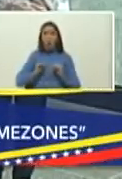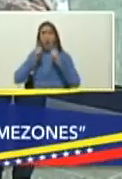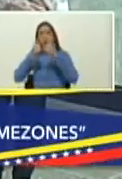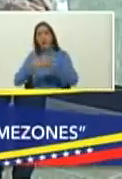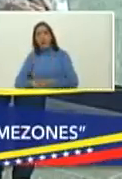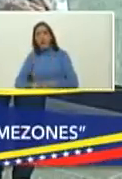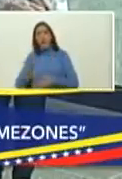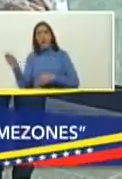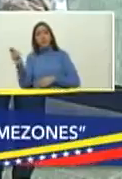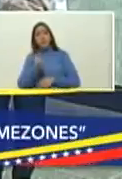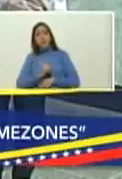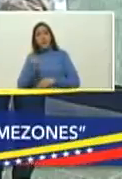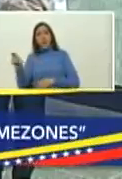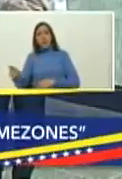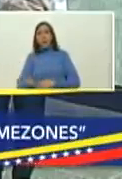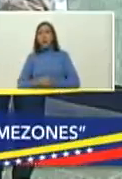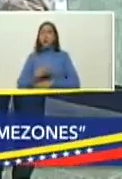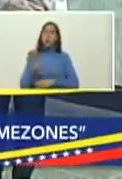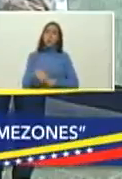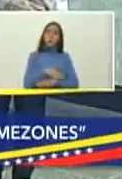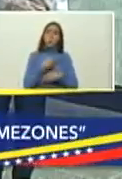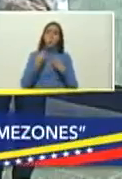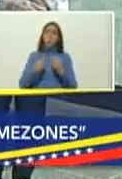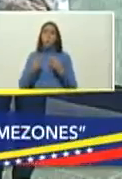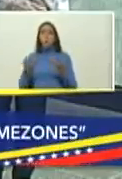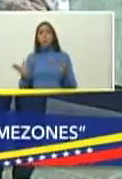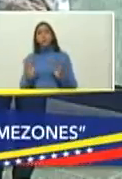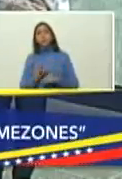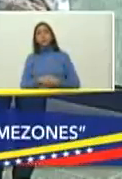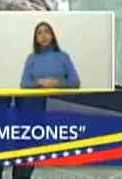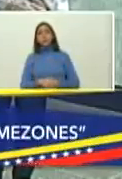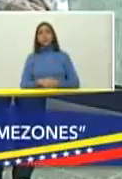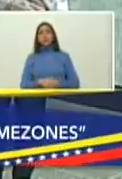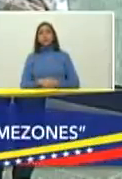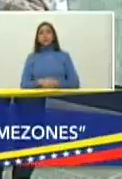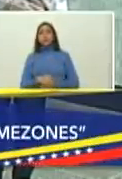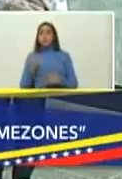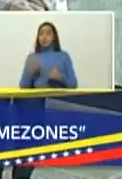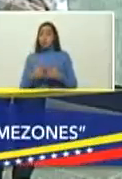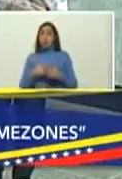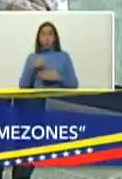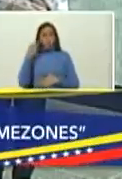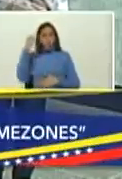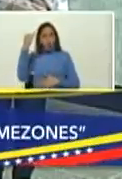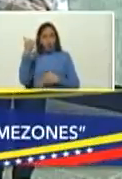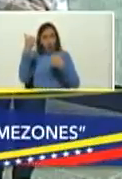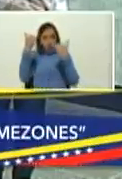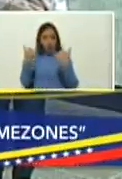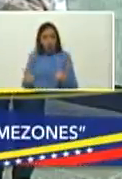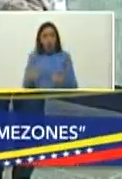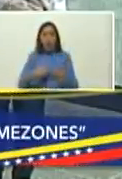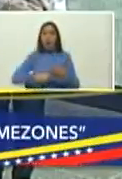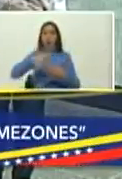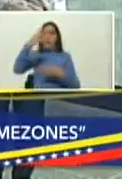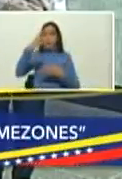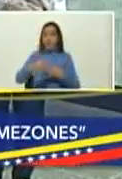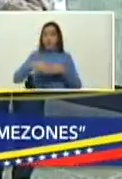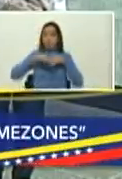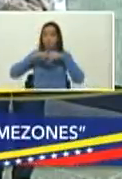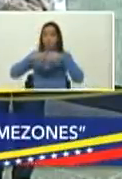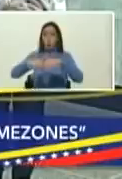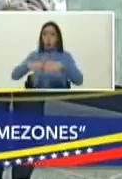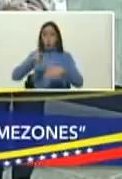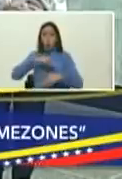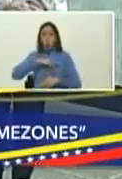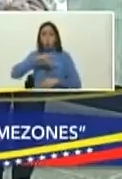bien movido con las gaitas y bueno y todo lo que viene y por supuesto entonces bueno estamos ideando ahora mismo los planes de despliegue de toda nuestra